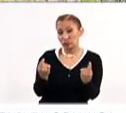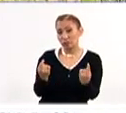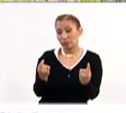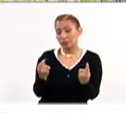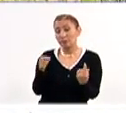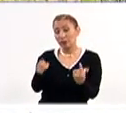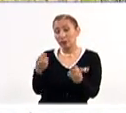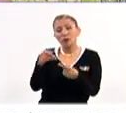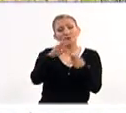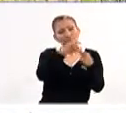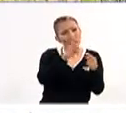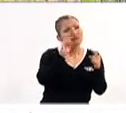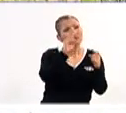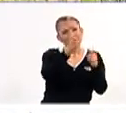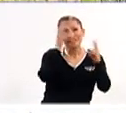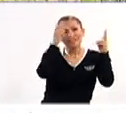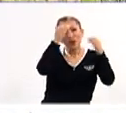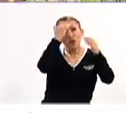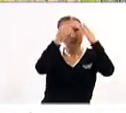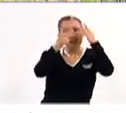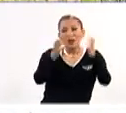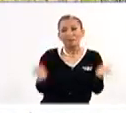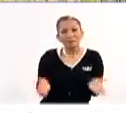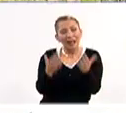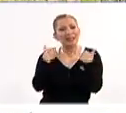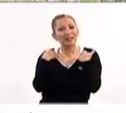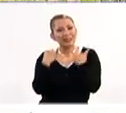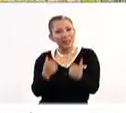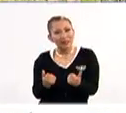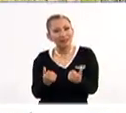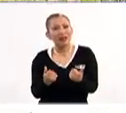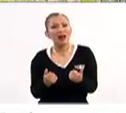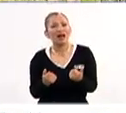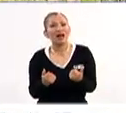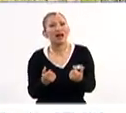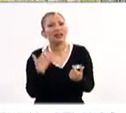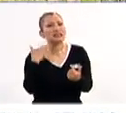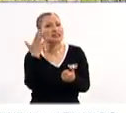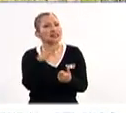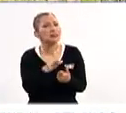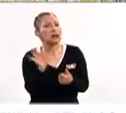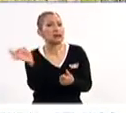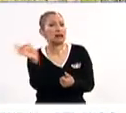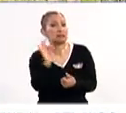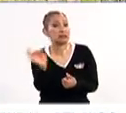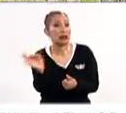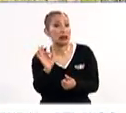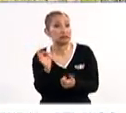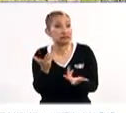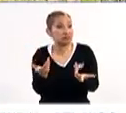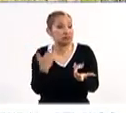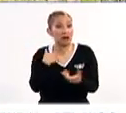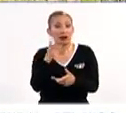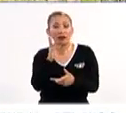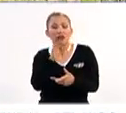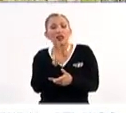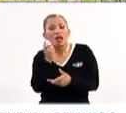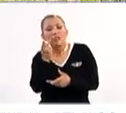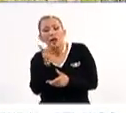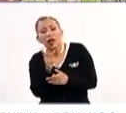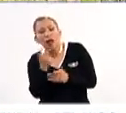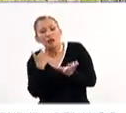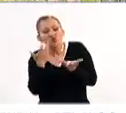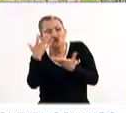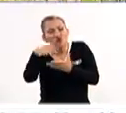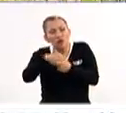traerlos, tenemos que motivarlos a que entiendan qué es, a que sepan, a lo mejor hasta que lo prueben, se empapen